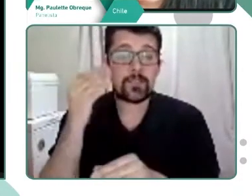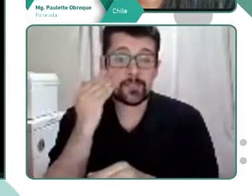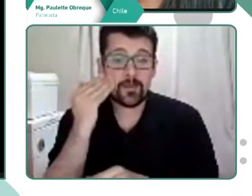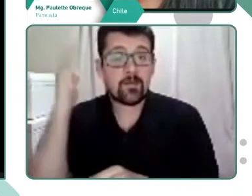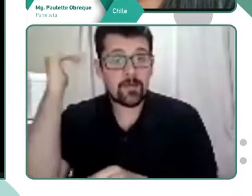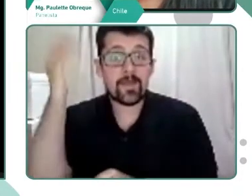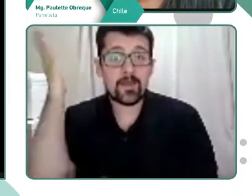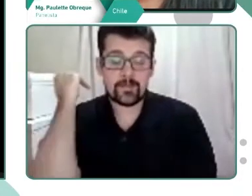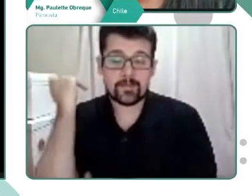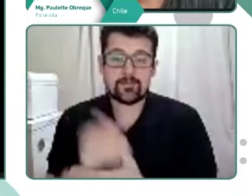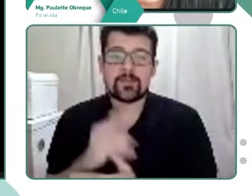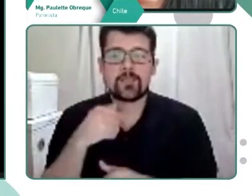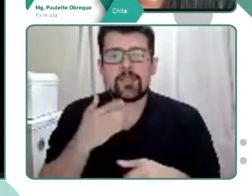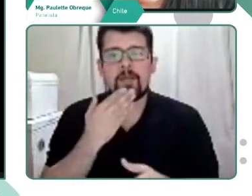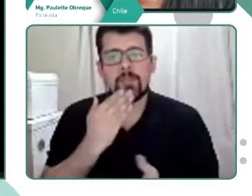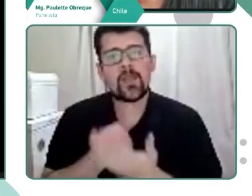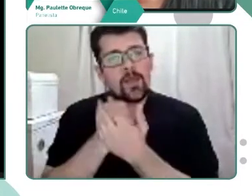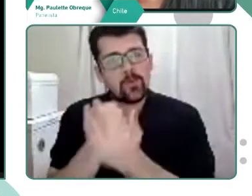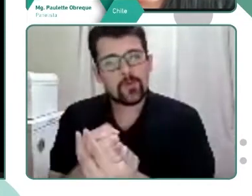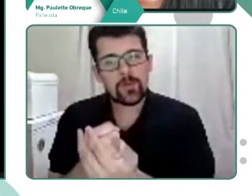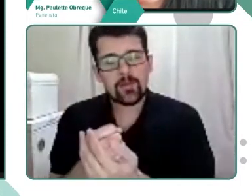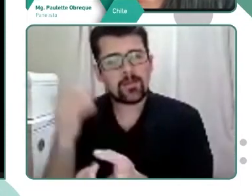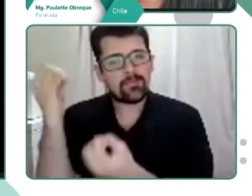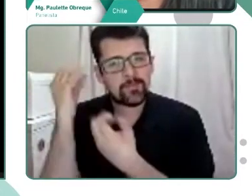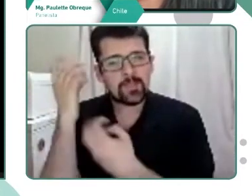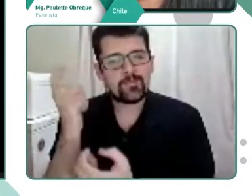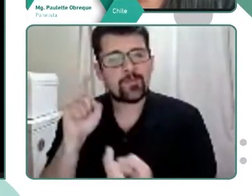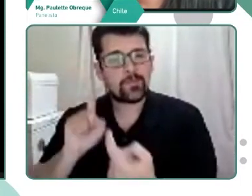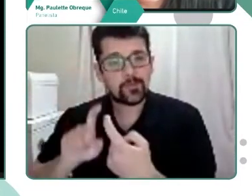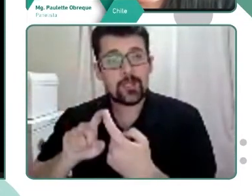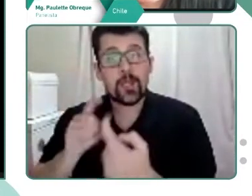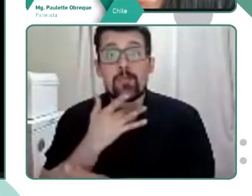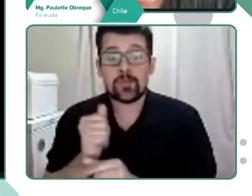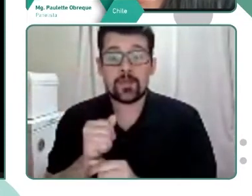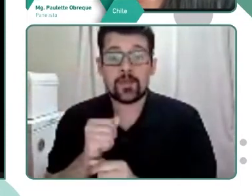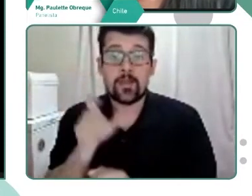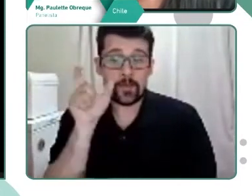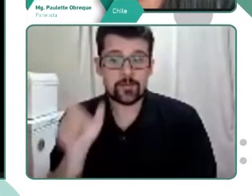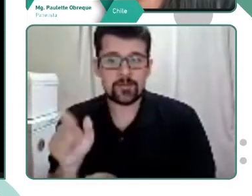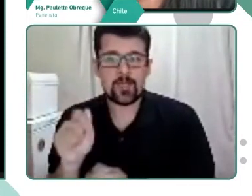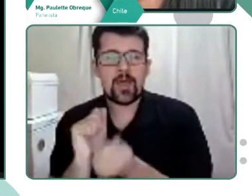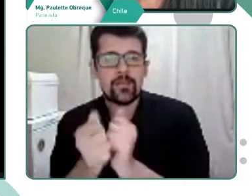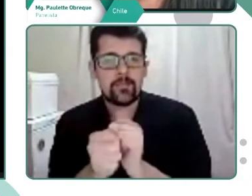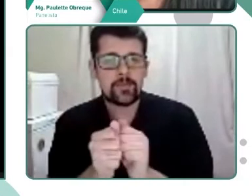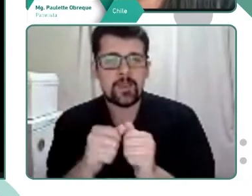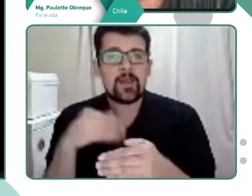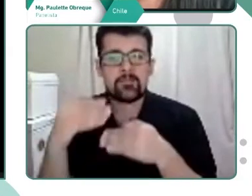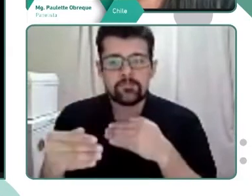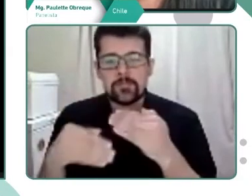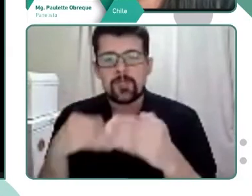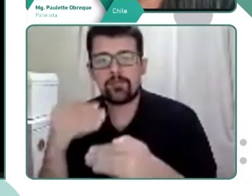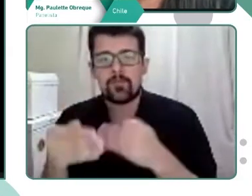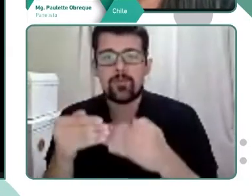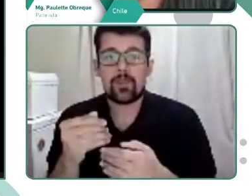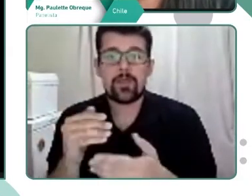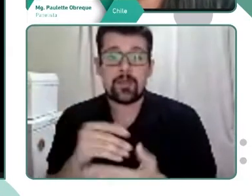favorece el aprendizaje personalizado, ya que el participante adapta su ritmo de aprendizaje gracias a la visualización del material